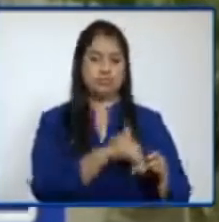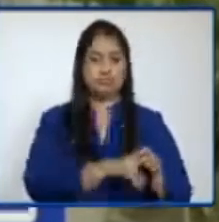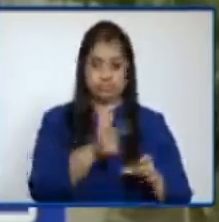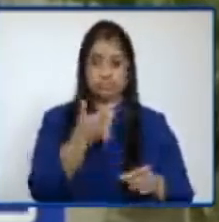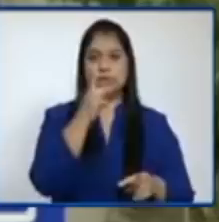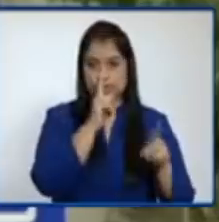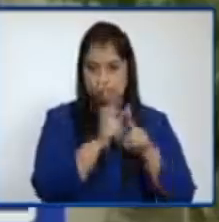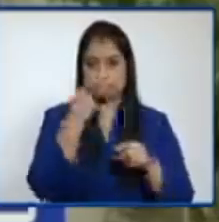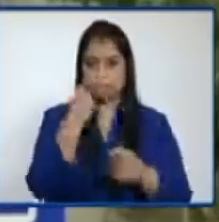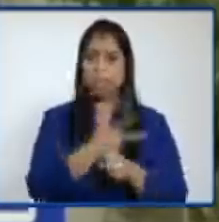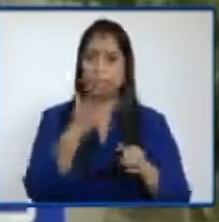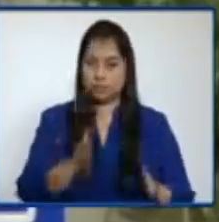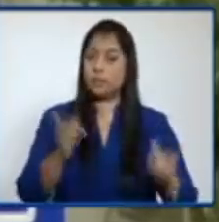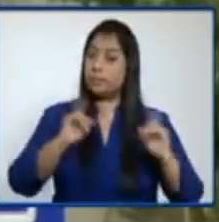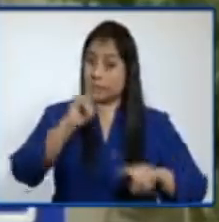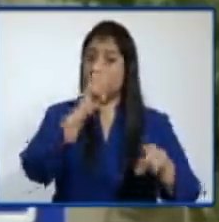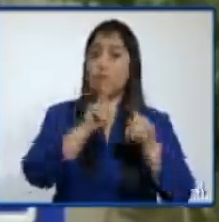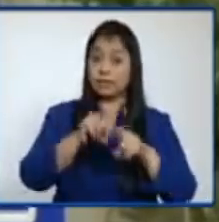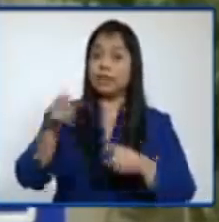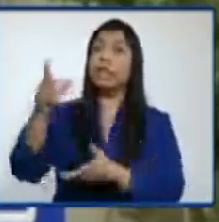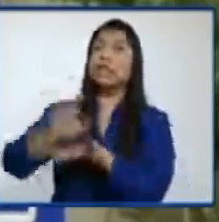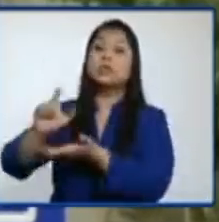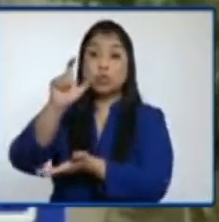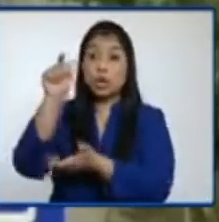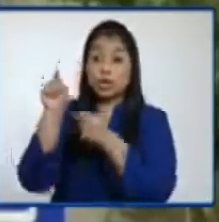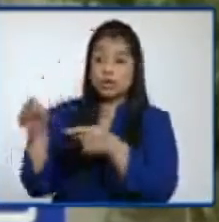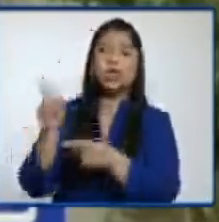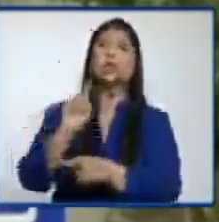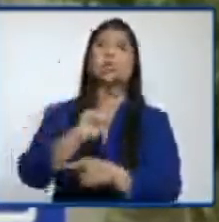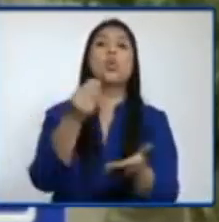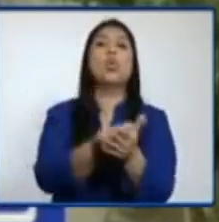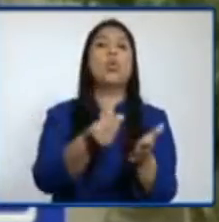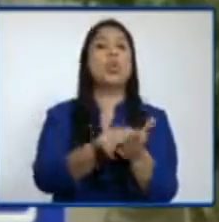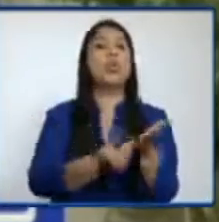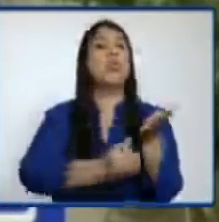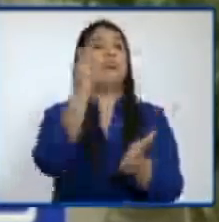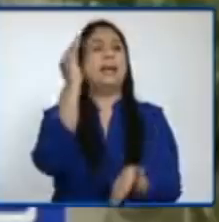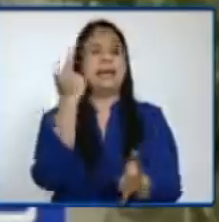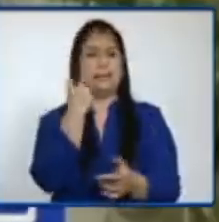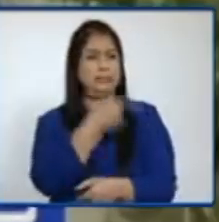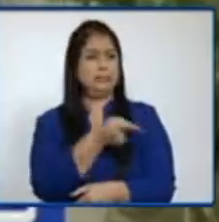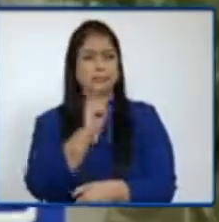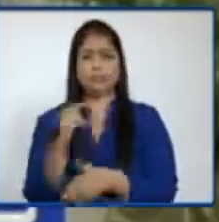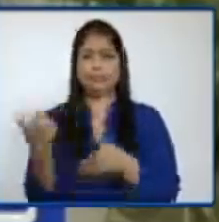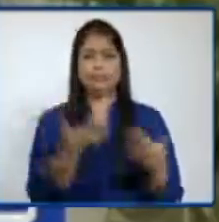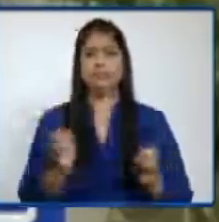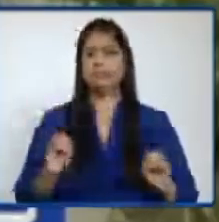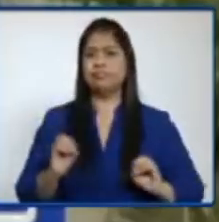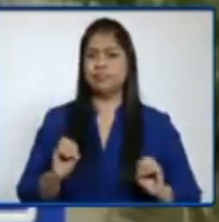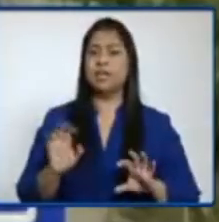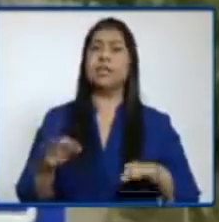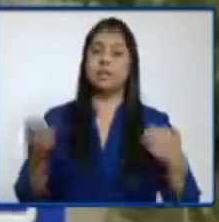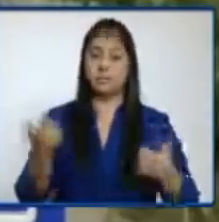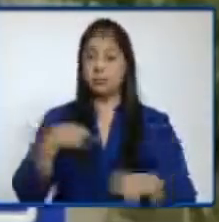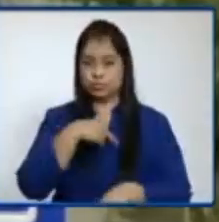guatemaltecos, pero también que los establecimientos no vayan a cobrar cosas que no están dando. De esa manera pues estaremos